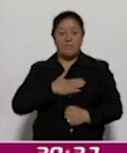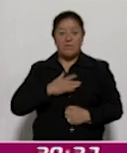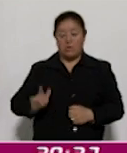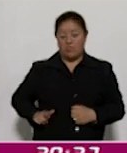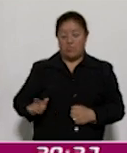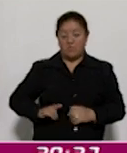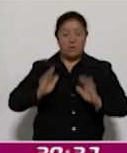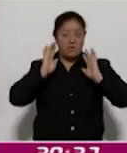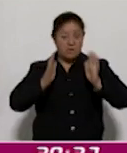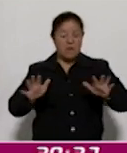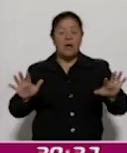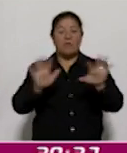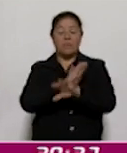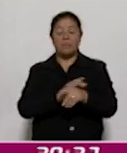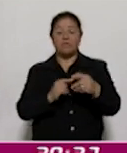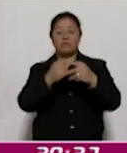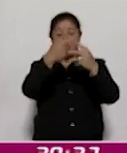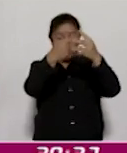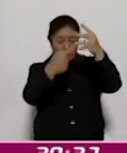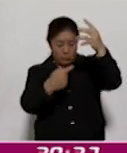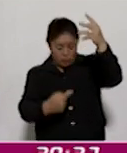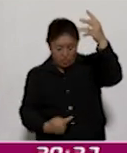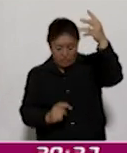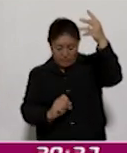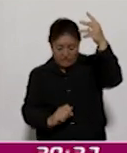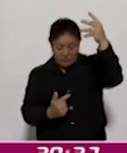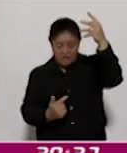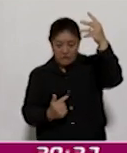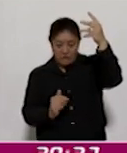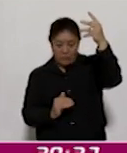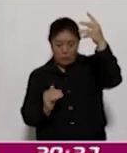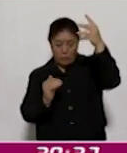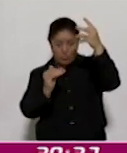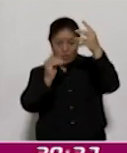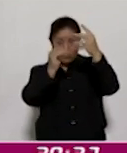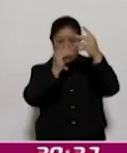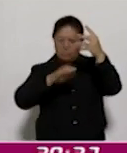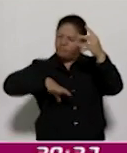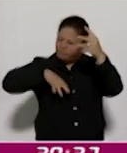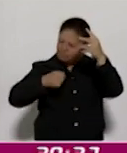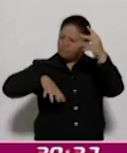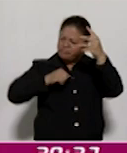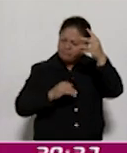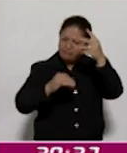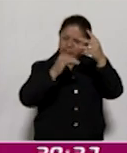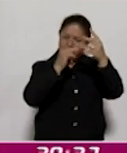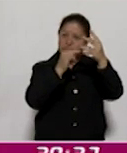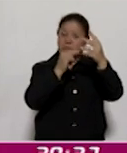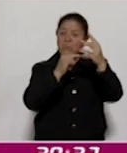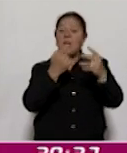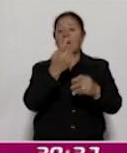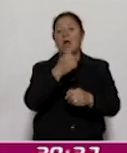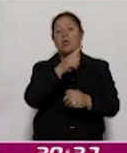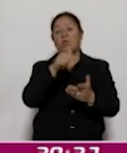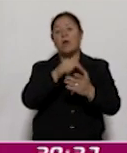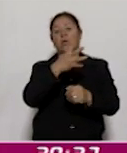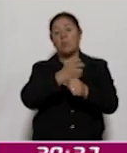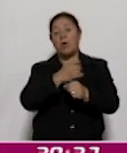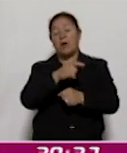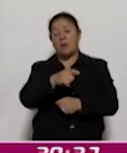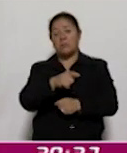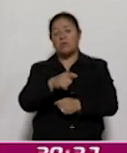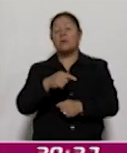del lugar 27 al lugar cuarto a nivel nacional como la entidad que más